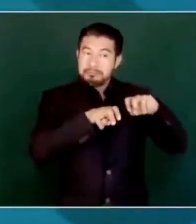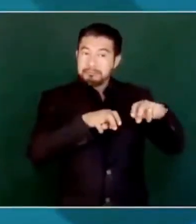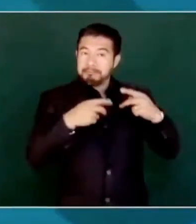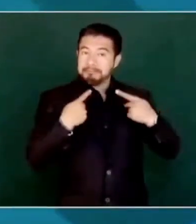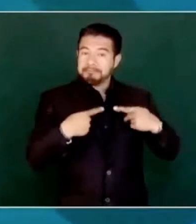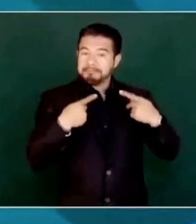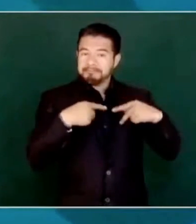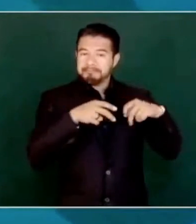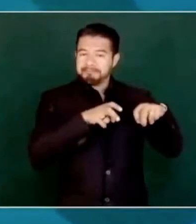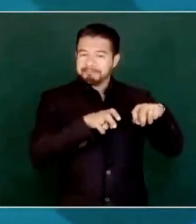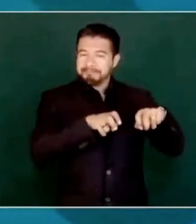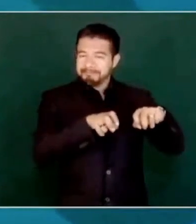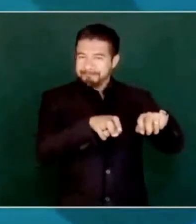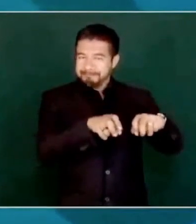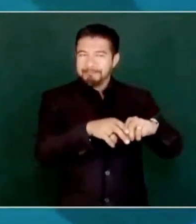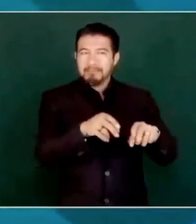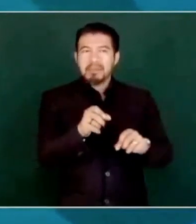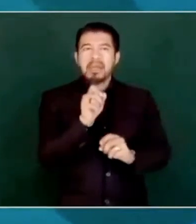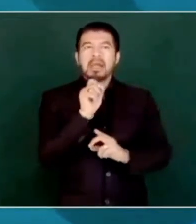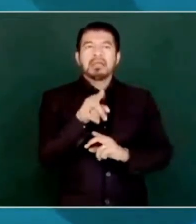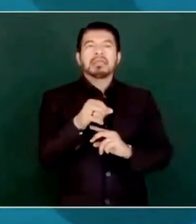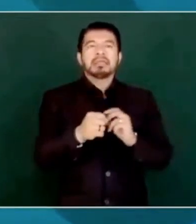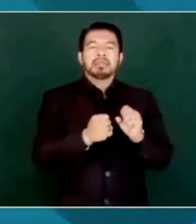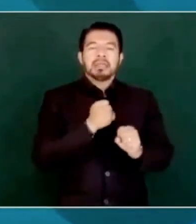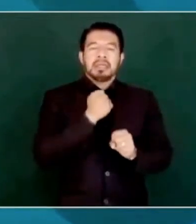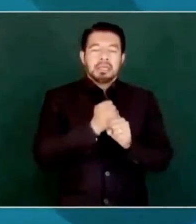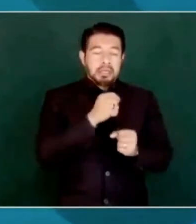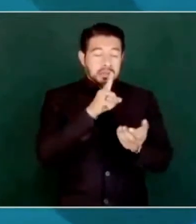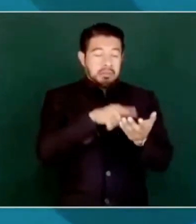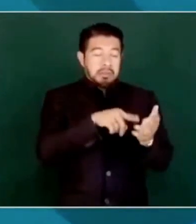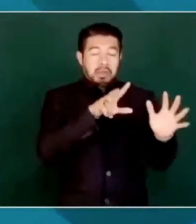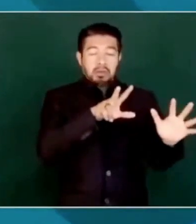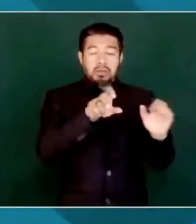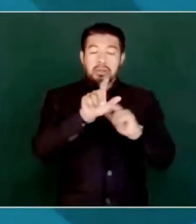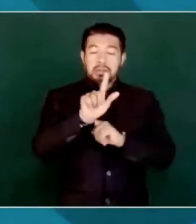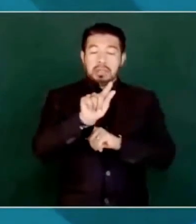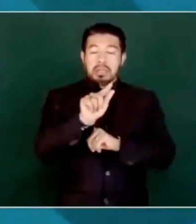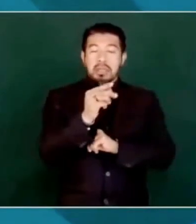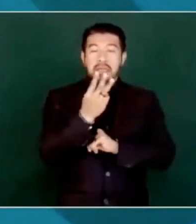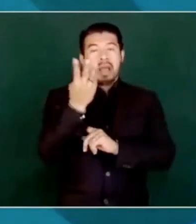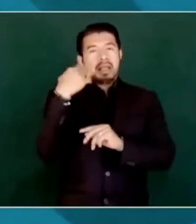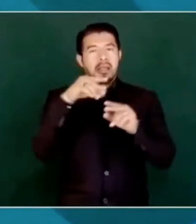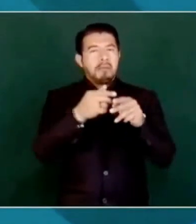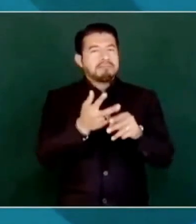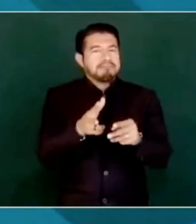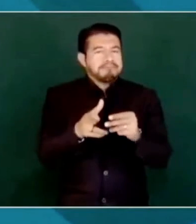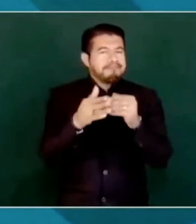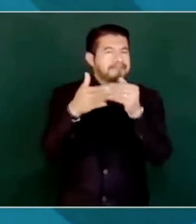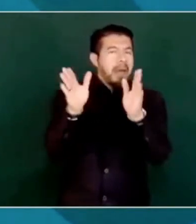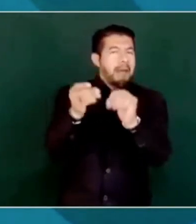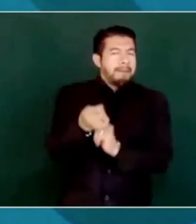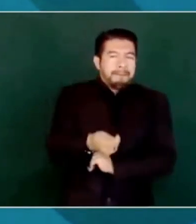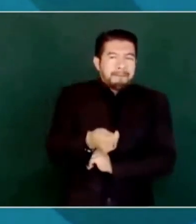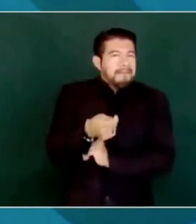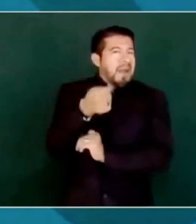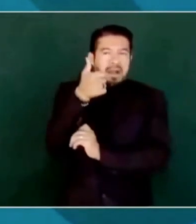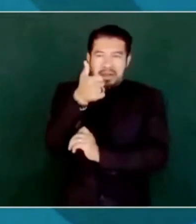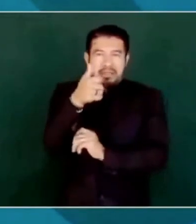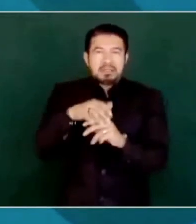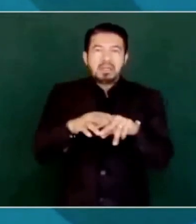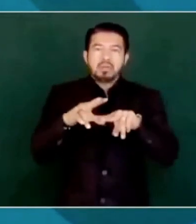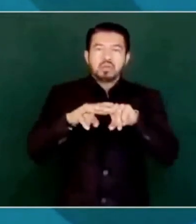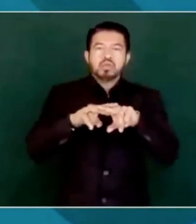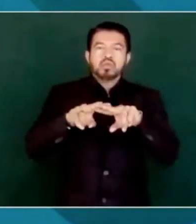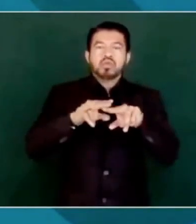en 1873 de la Ciudad de México